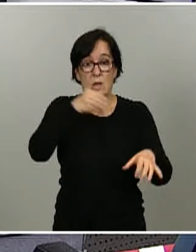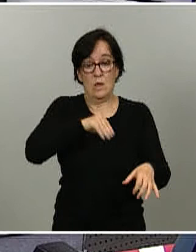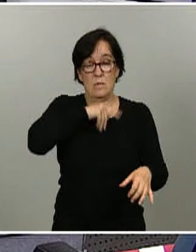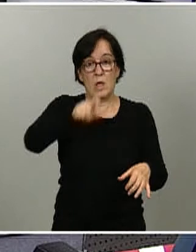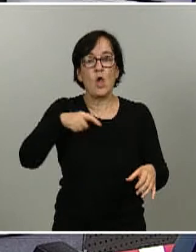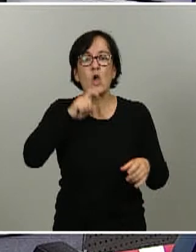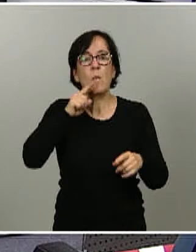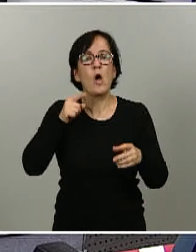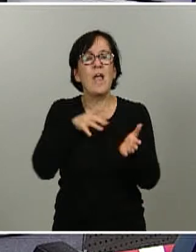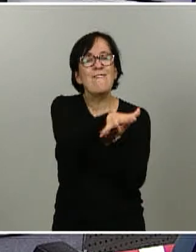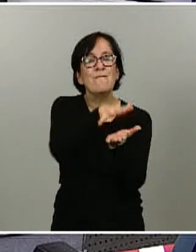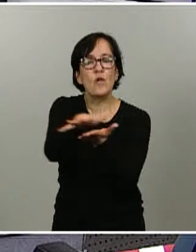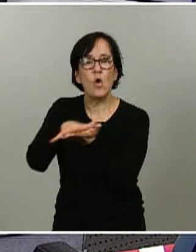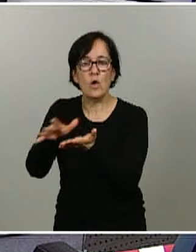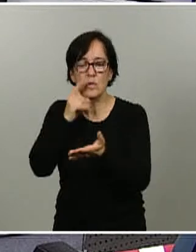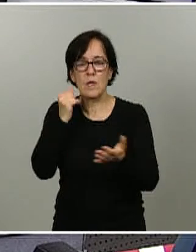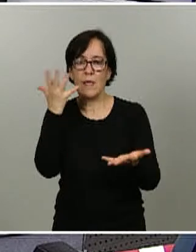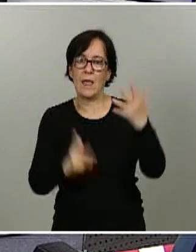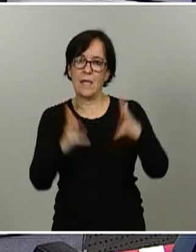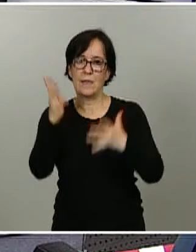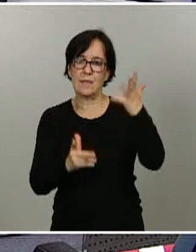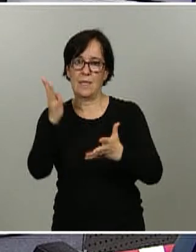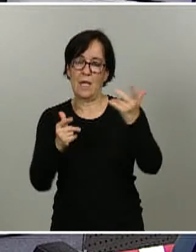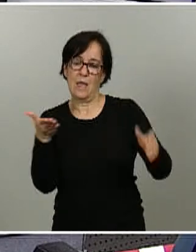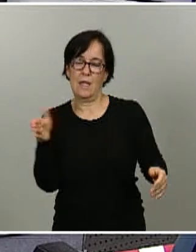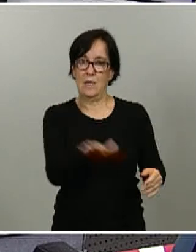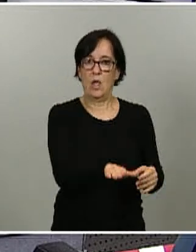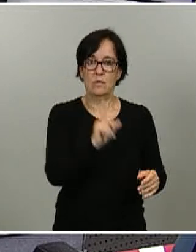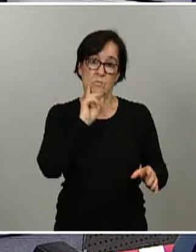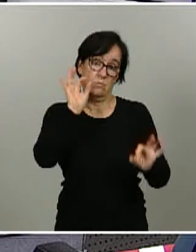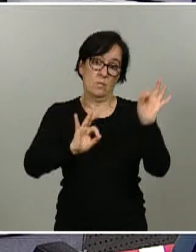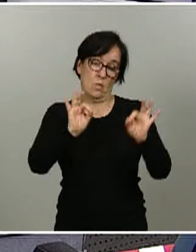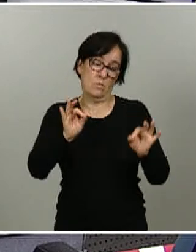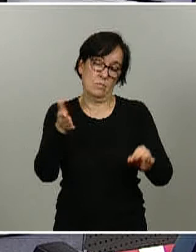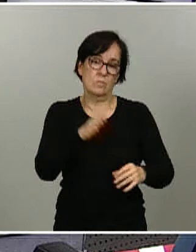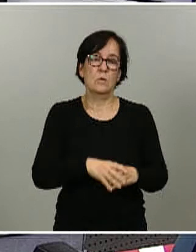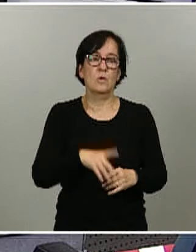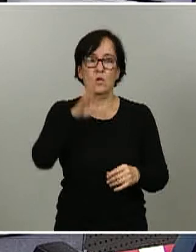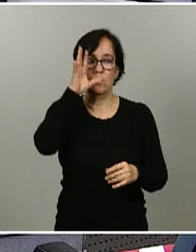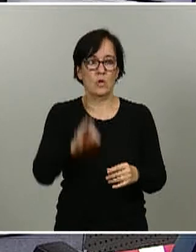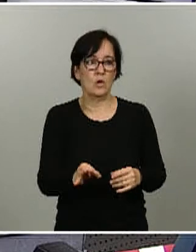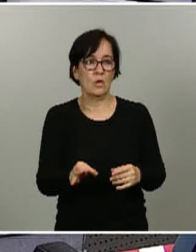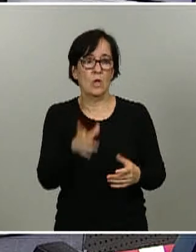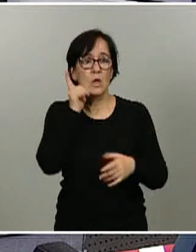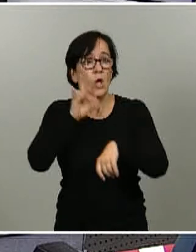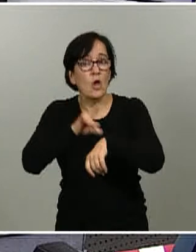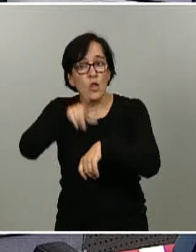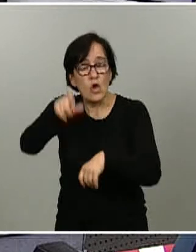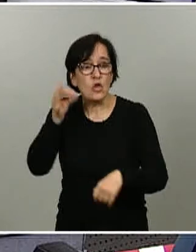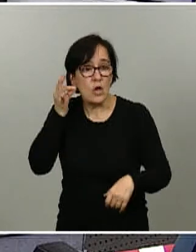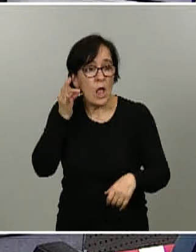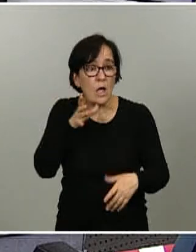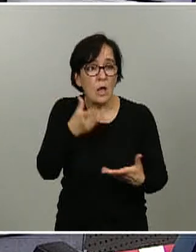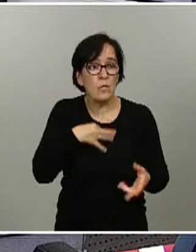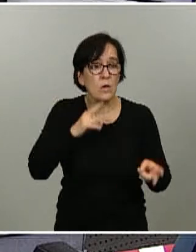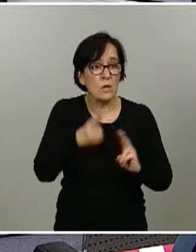también eso en el cálculo de la tasa de letalidad o mortalidad yo creo que esto la doctora Ioti quizás puede responder o la doctora